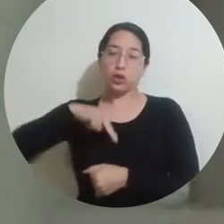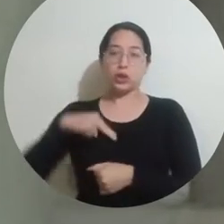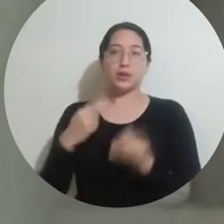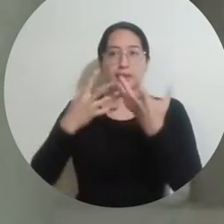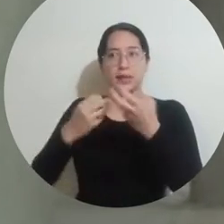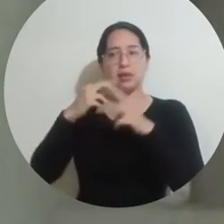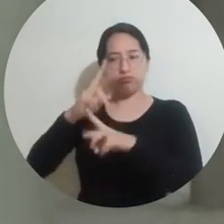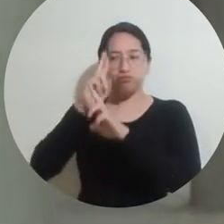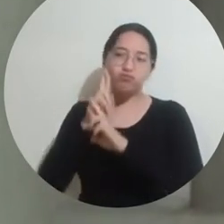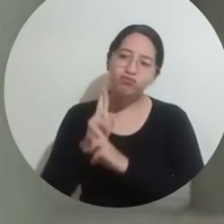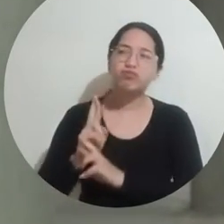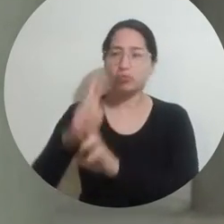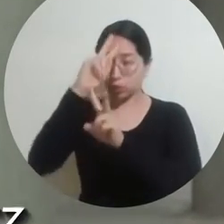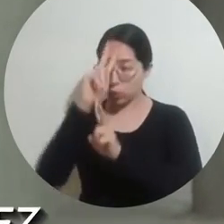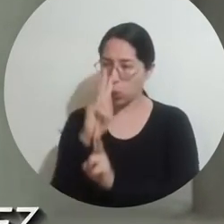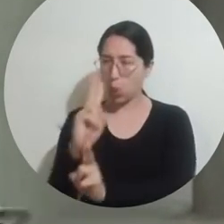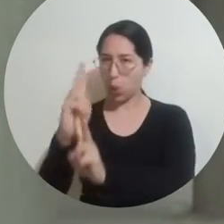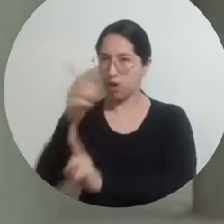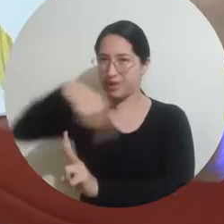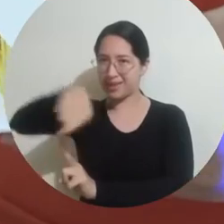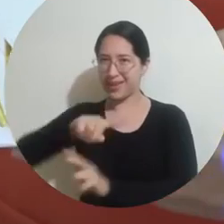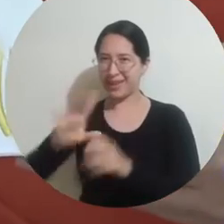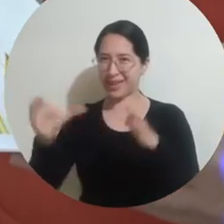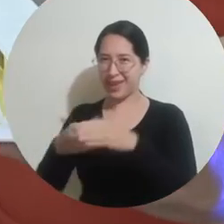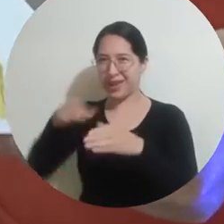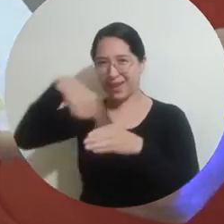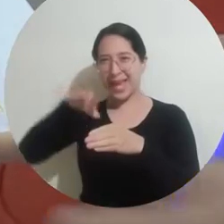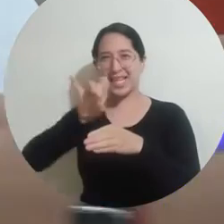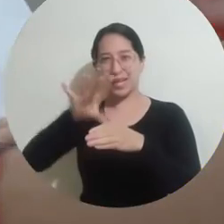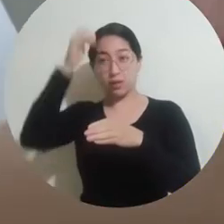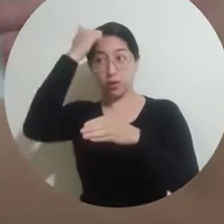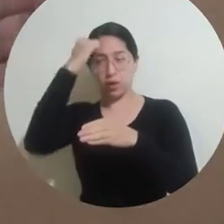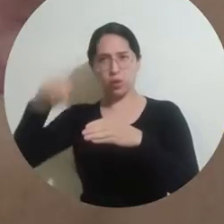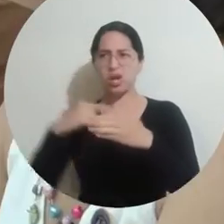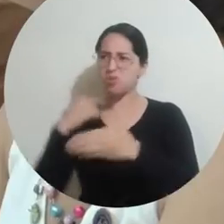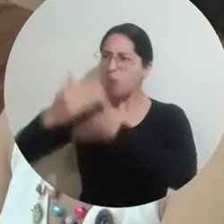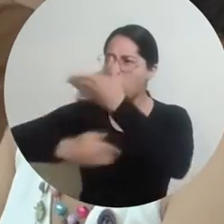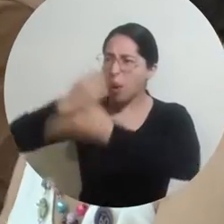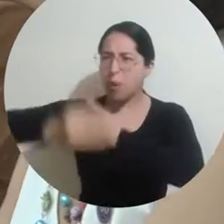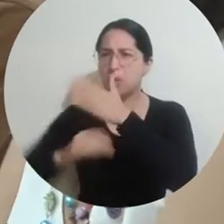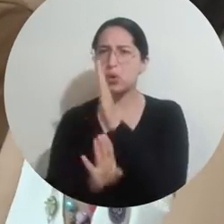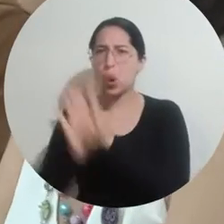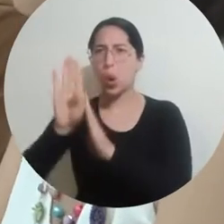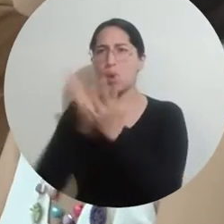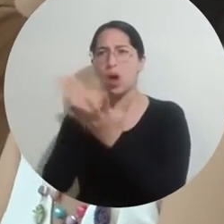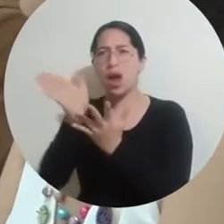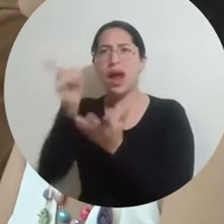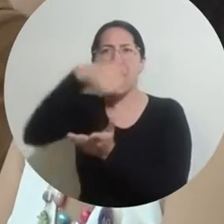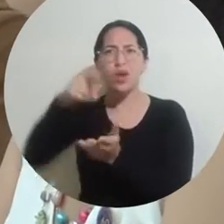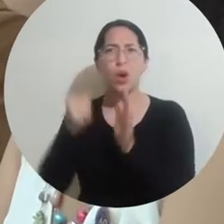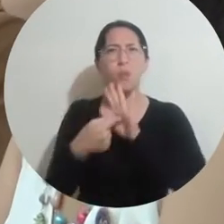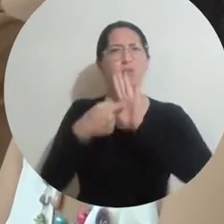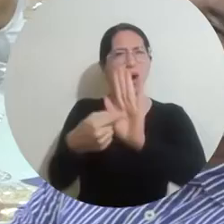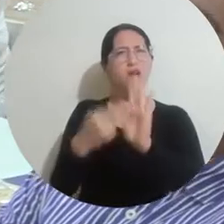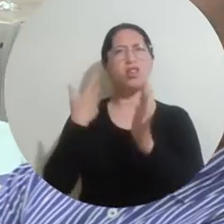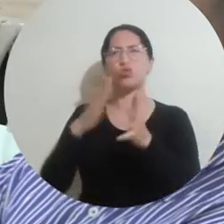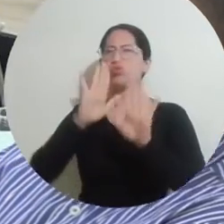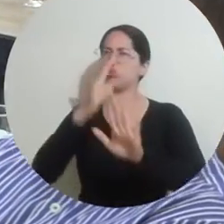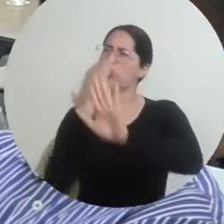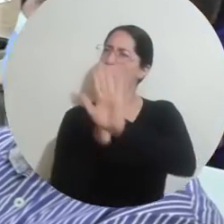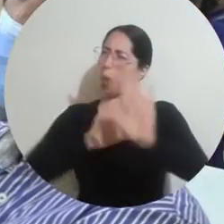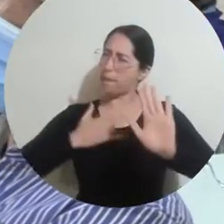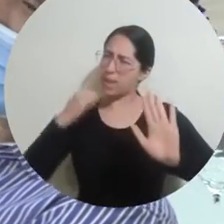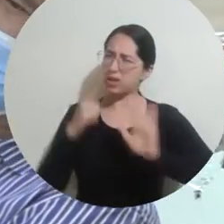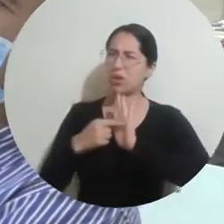docentes que son el corazón del programa. Los programas avanzan a través de todo ese compromiso que tienen ellos hacia la